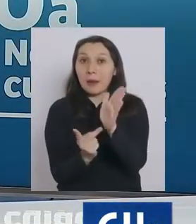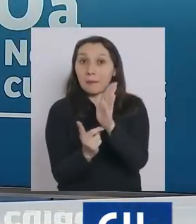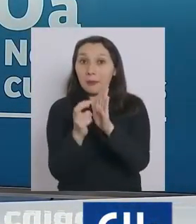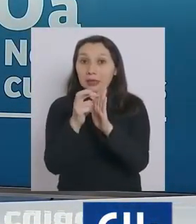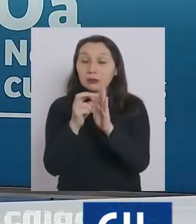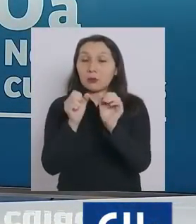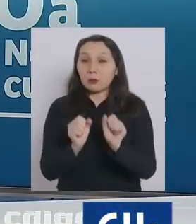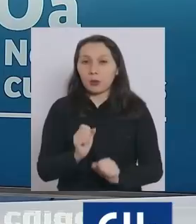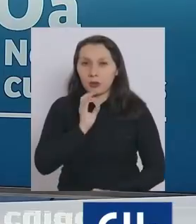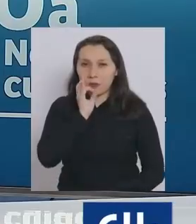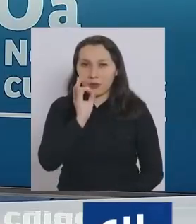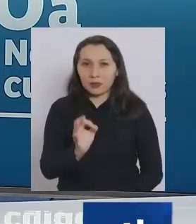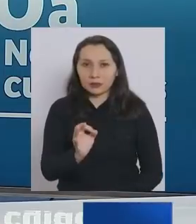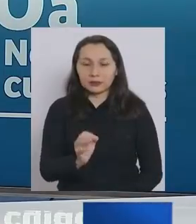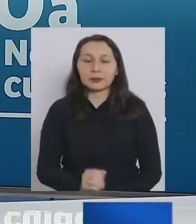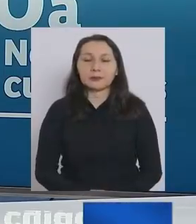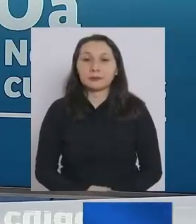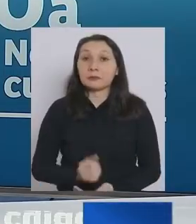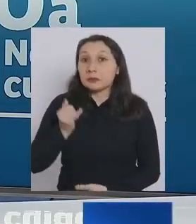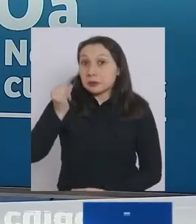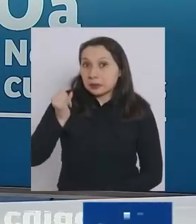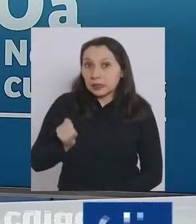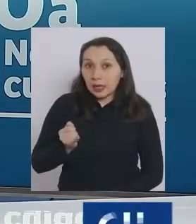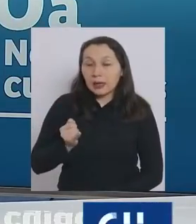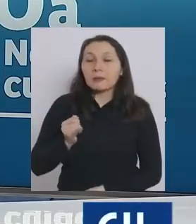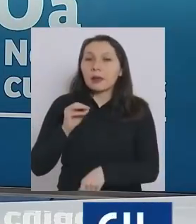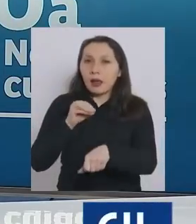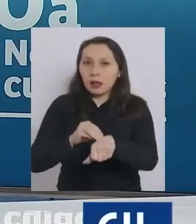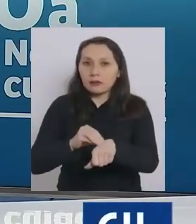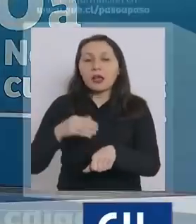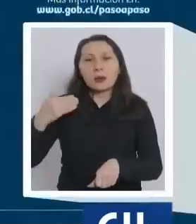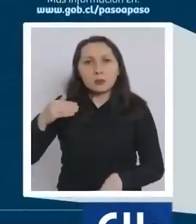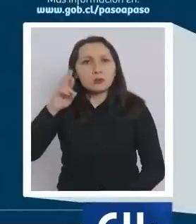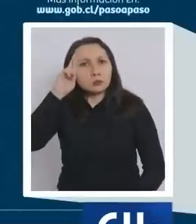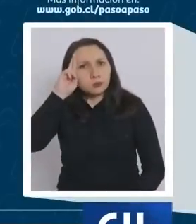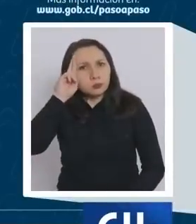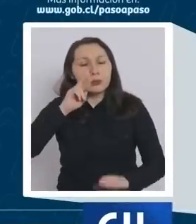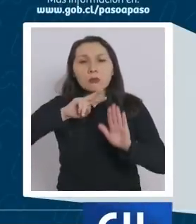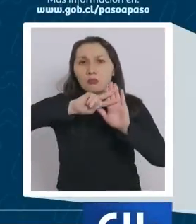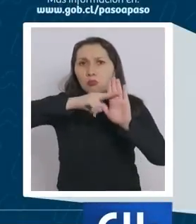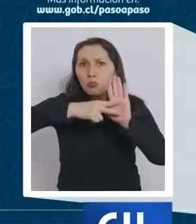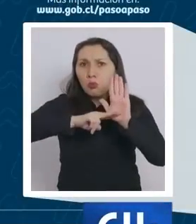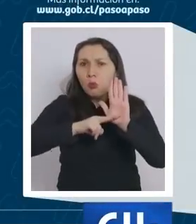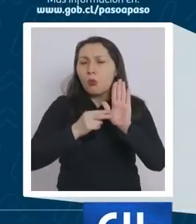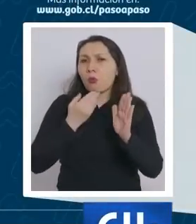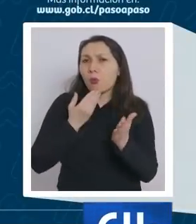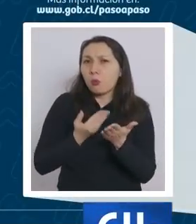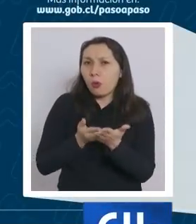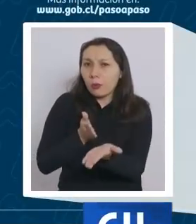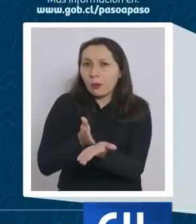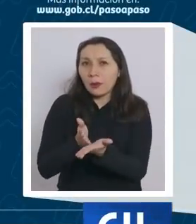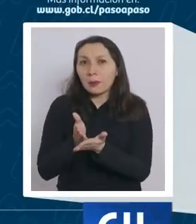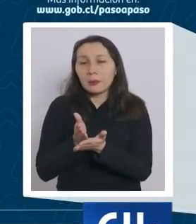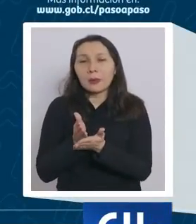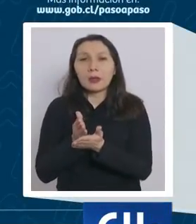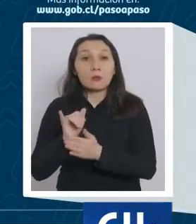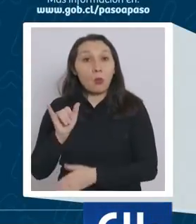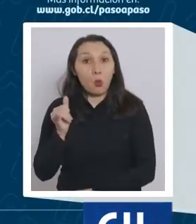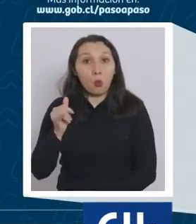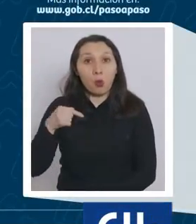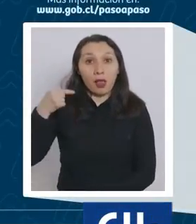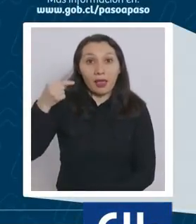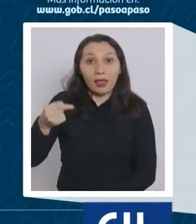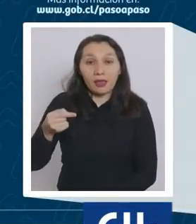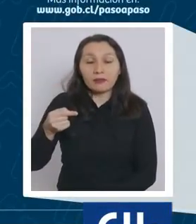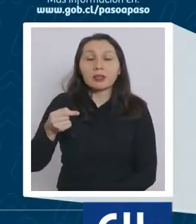podemos señalar lo siguiente. Como siempre, es importante recordar que estas modificaciones, en el caso del día jueves,